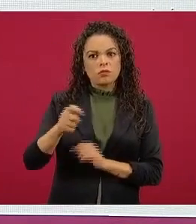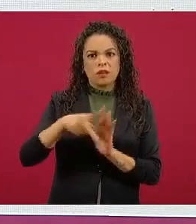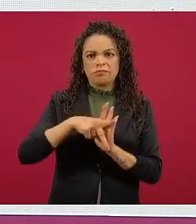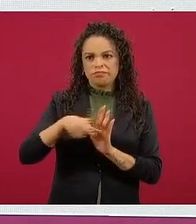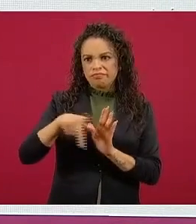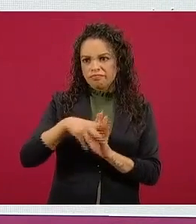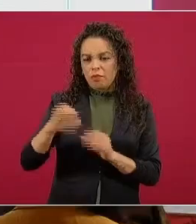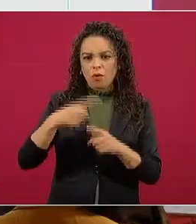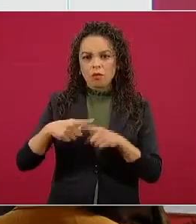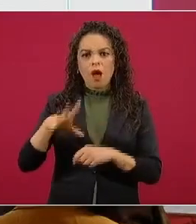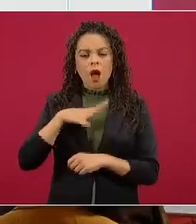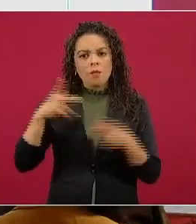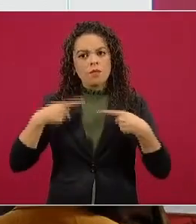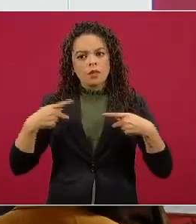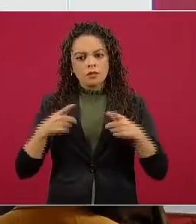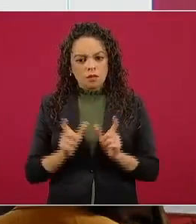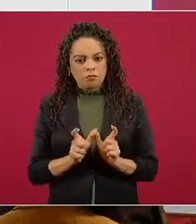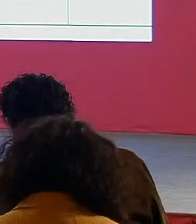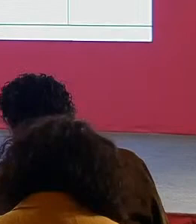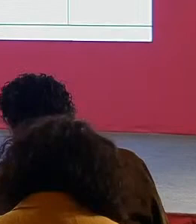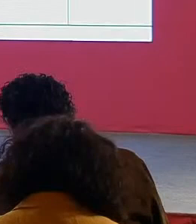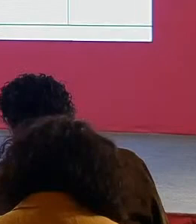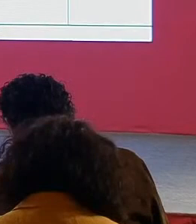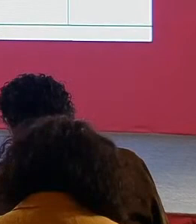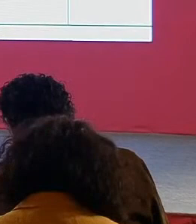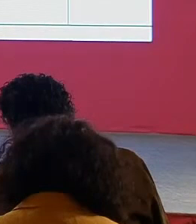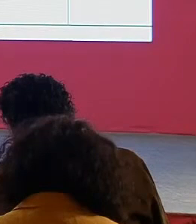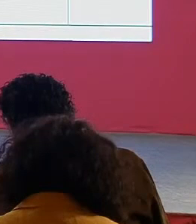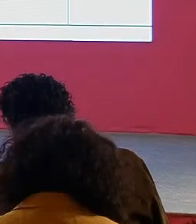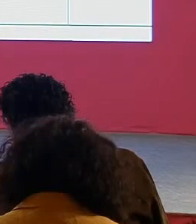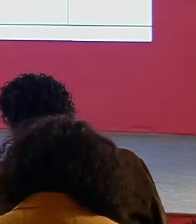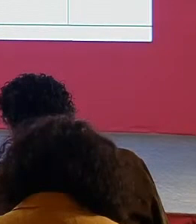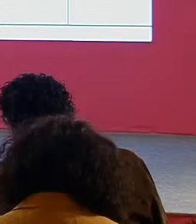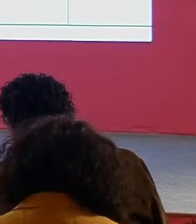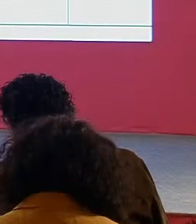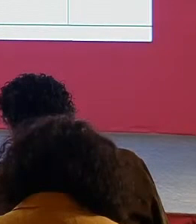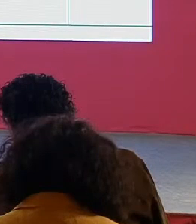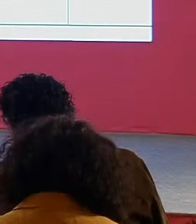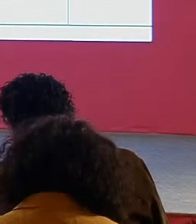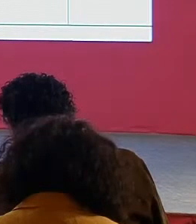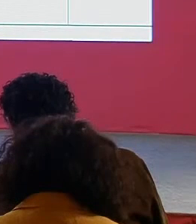escolta de la Policía Federal,